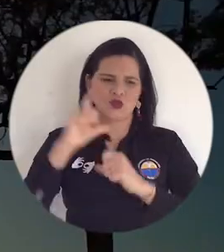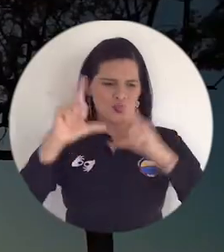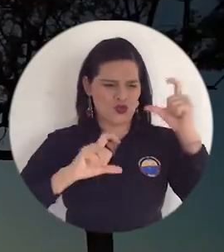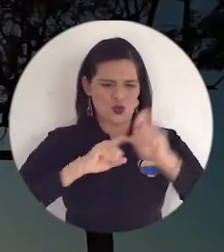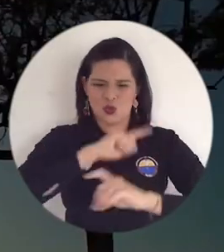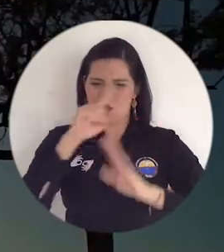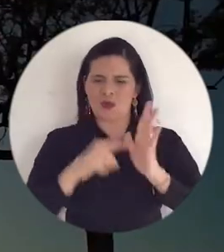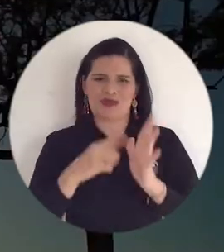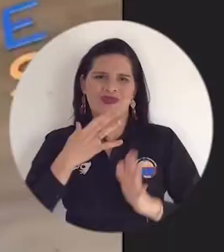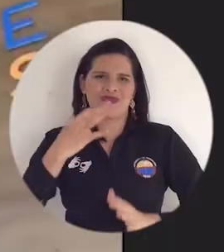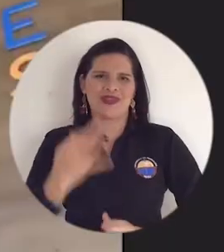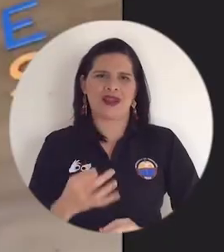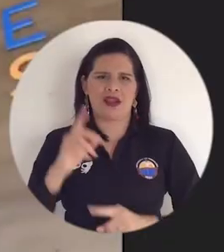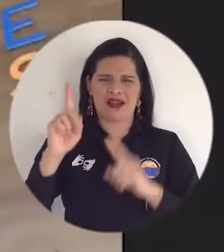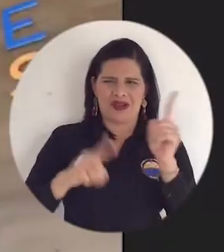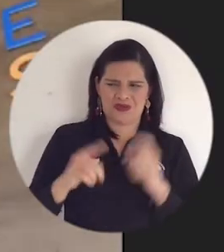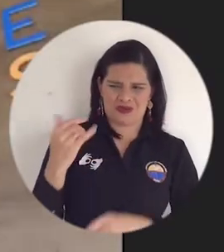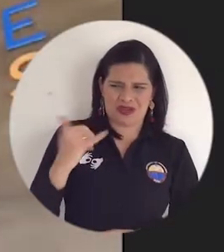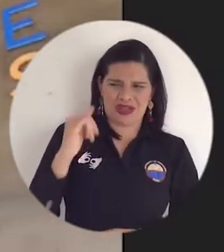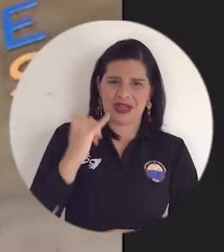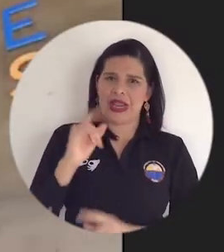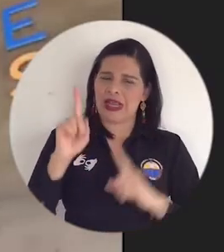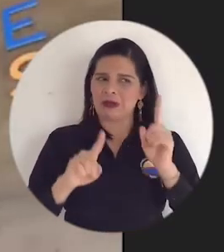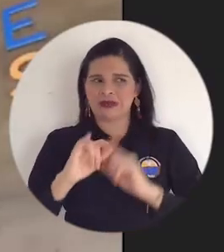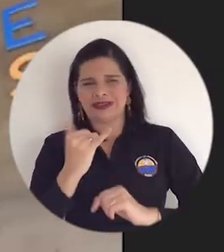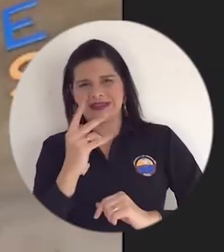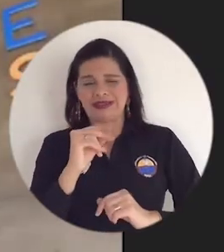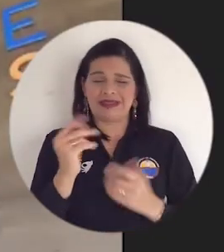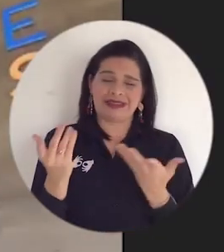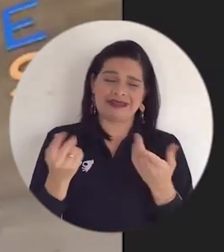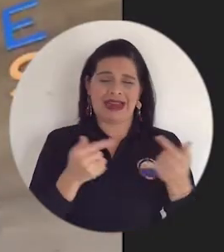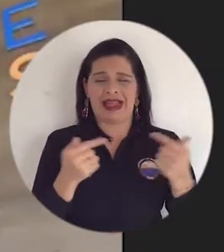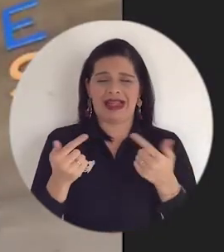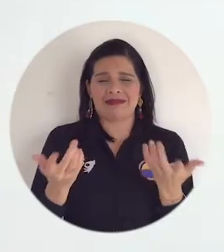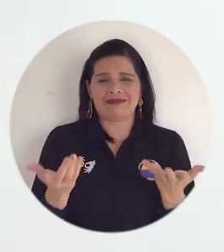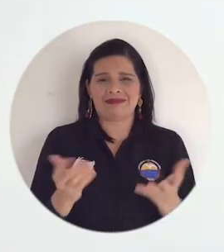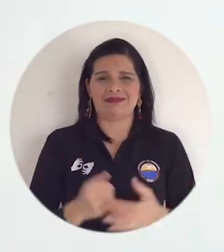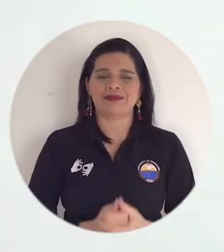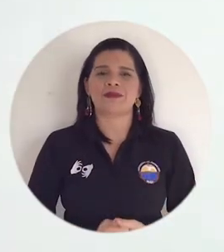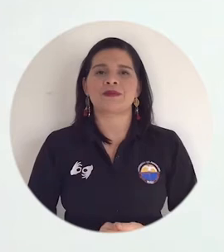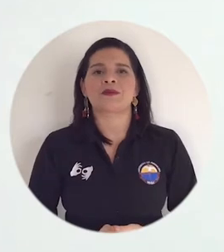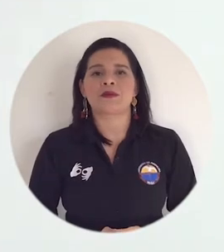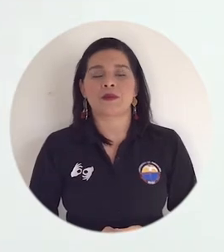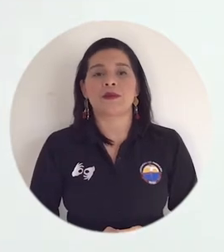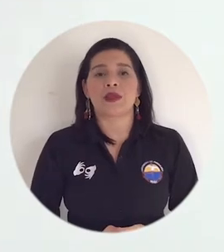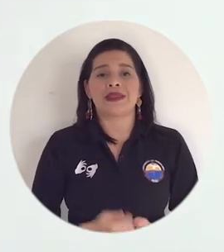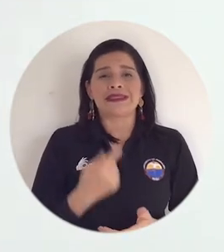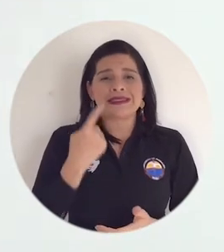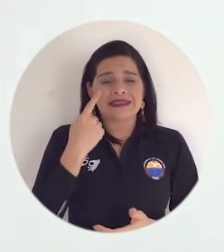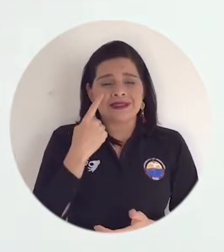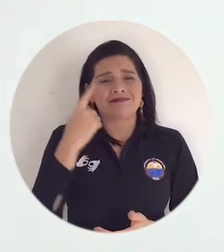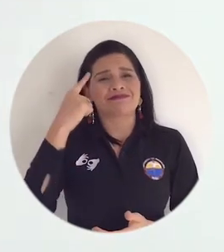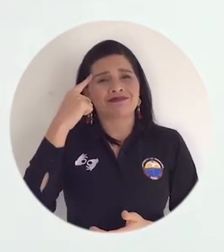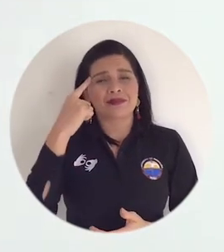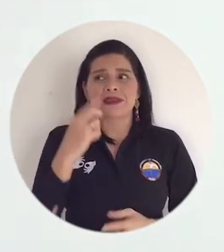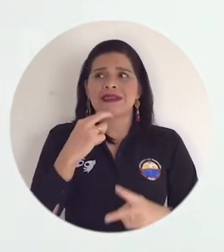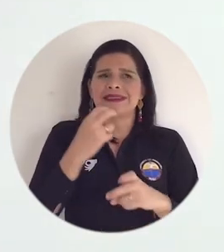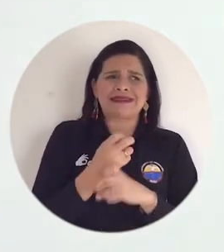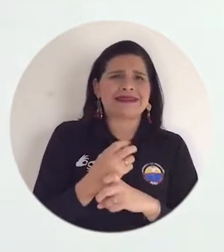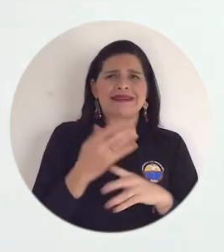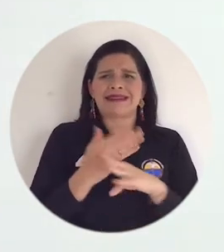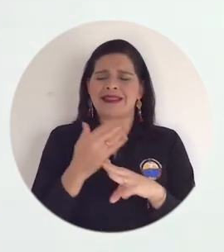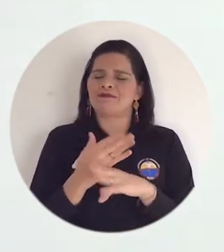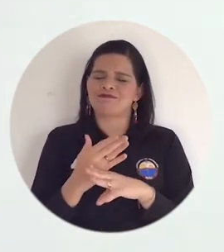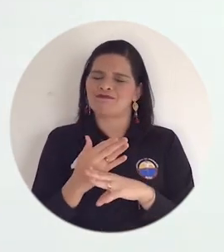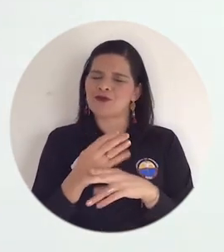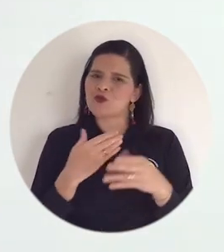reactivado de forma real. Eso también es un tema que es muy discutible. Hay que ser positivos. Las crisis finalmente nos dejan,